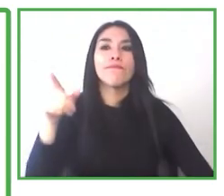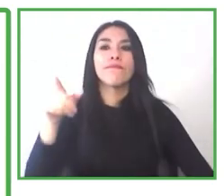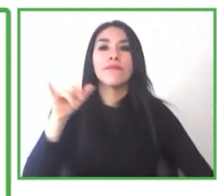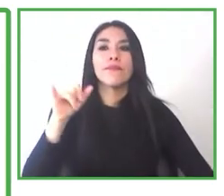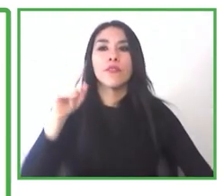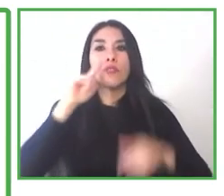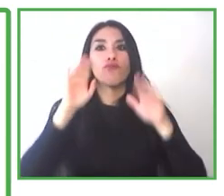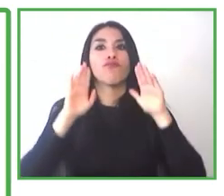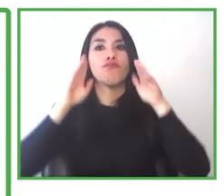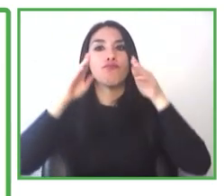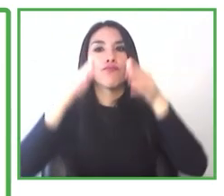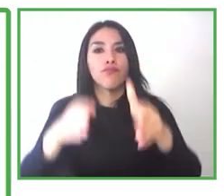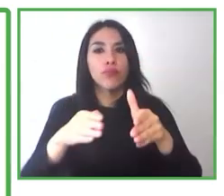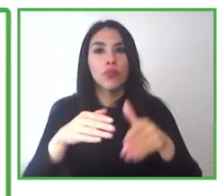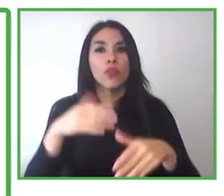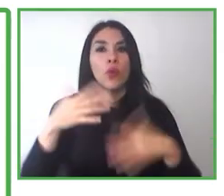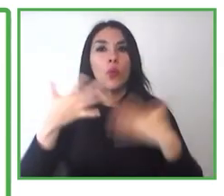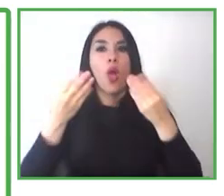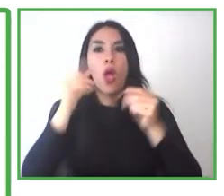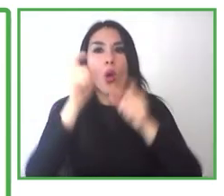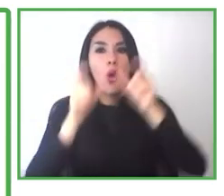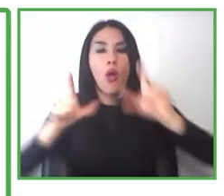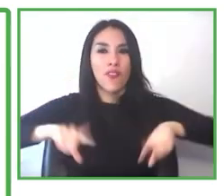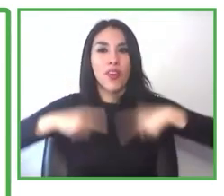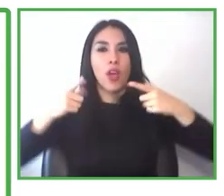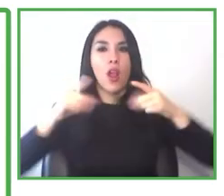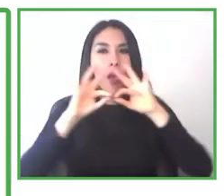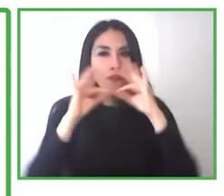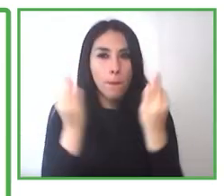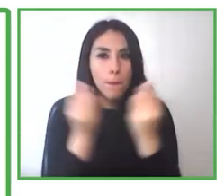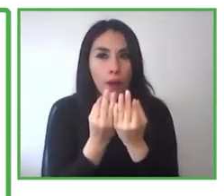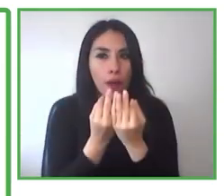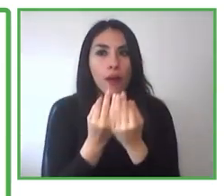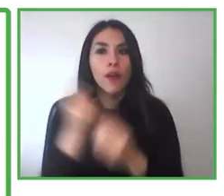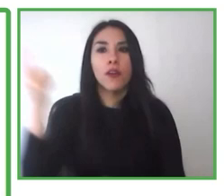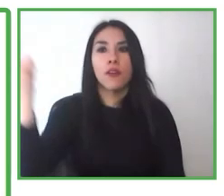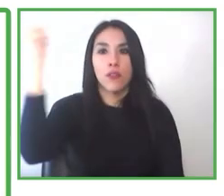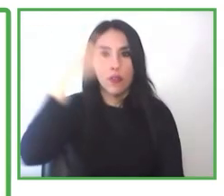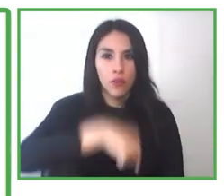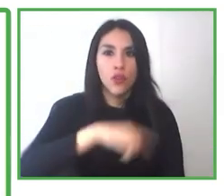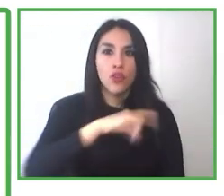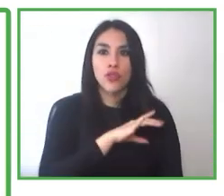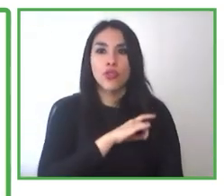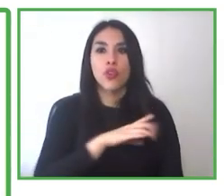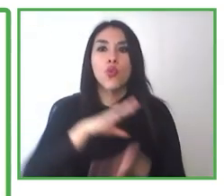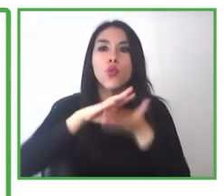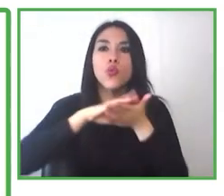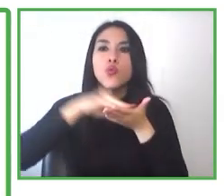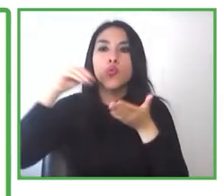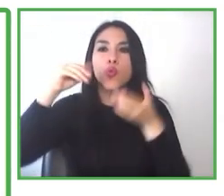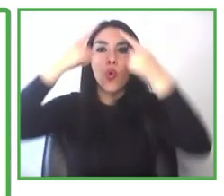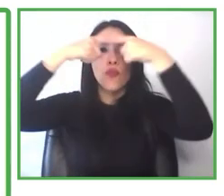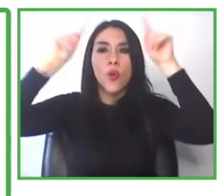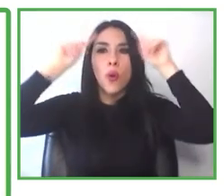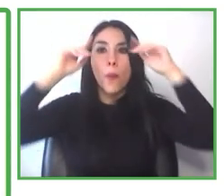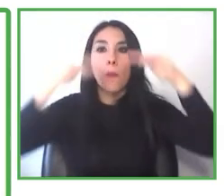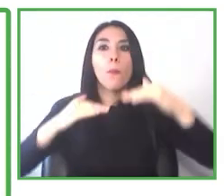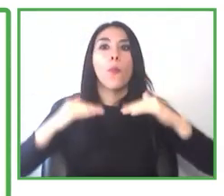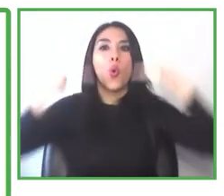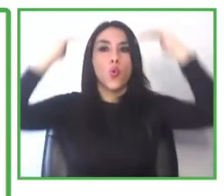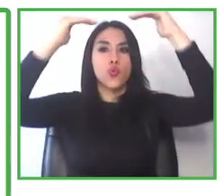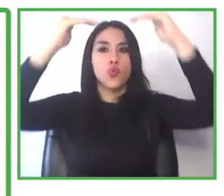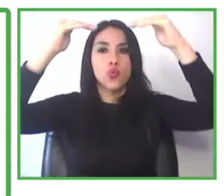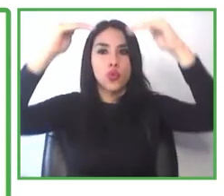Mayor tomando cursos de psicopedagogía. Lleva seis años trabajando en servicios sociales en el municipio de Helsinki,